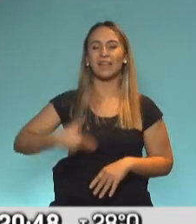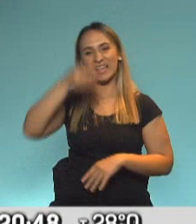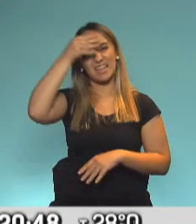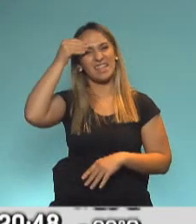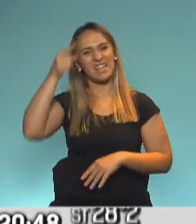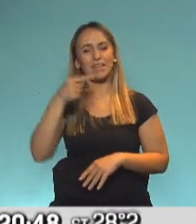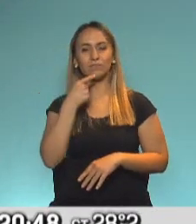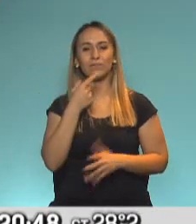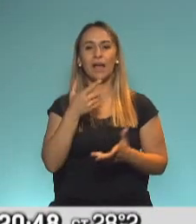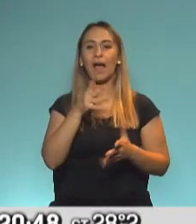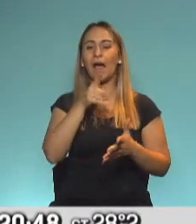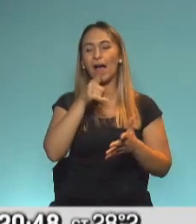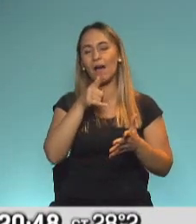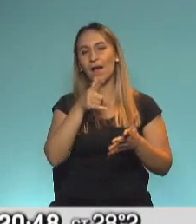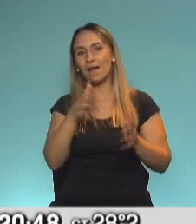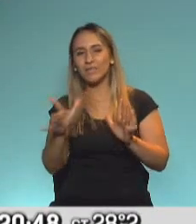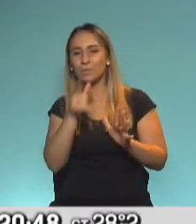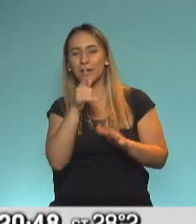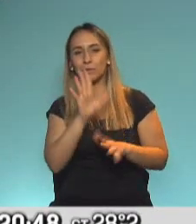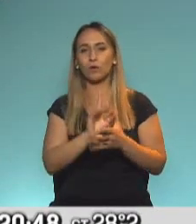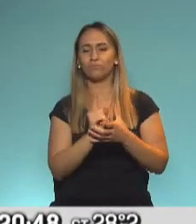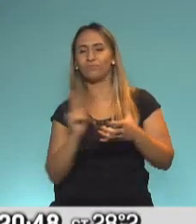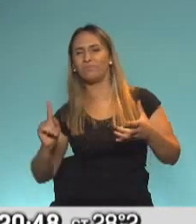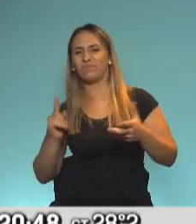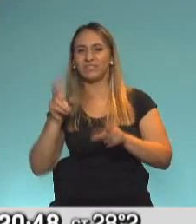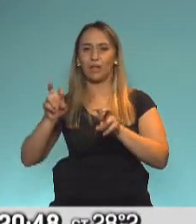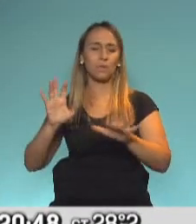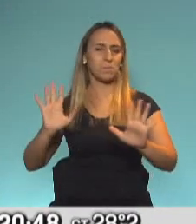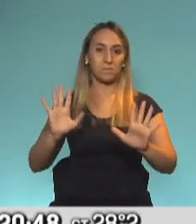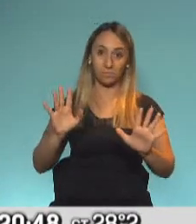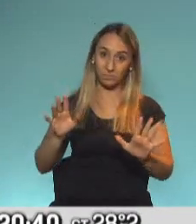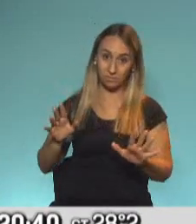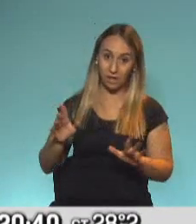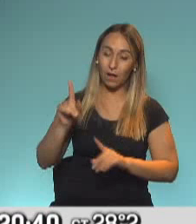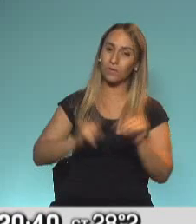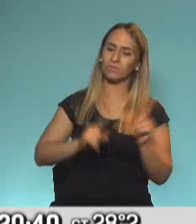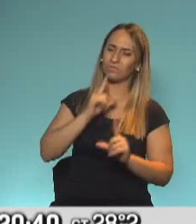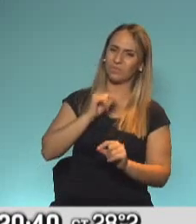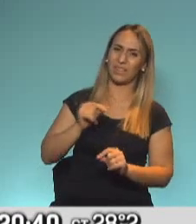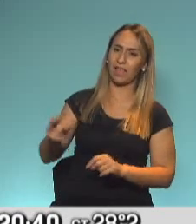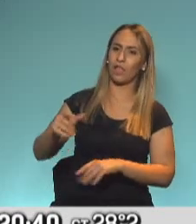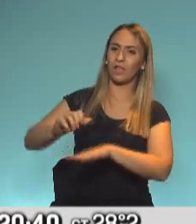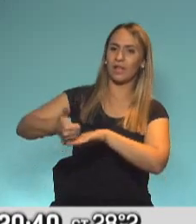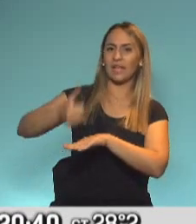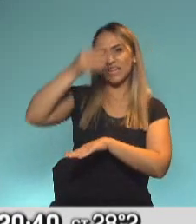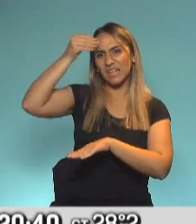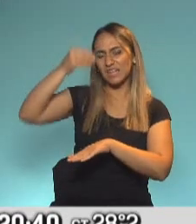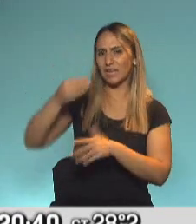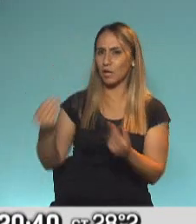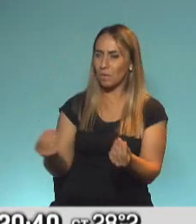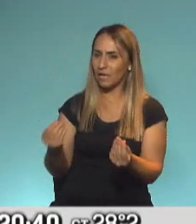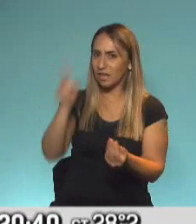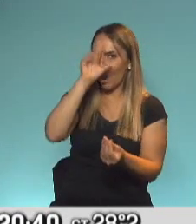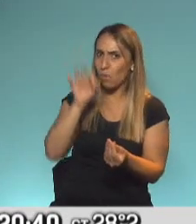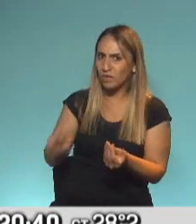más aislada o uno se pregunta, estos editoriales que critican a Cristina, se preguntan qué pasa, dónde está ella parada respecto al gobierno hoy.